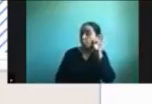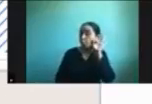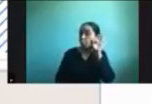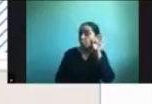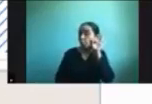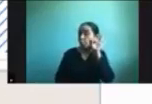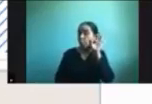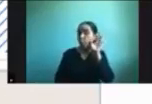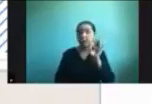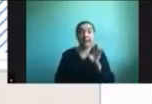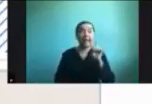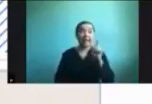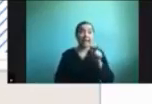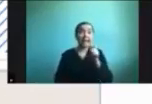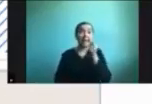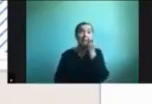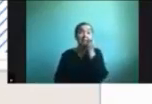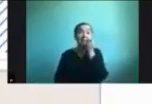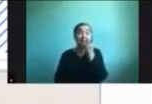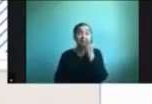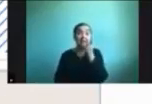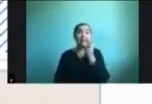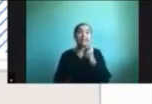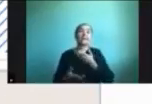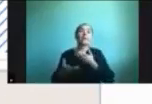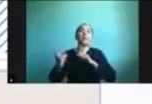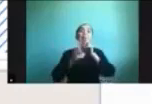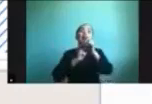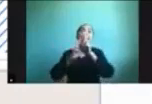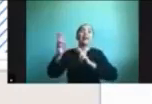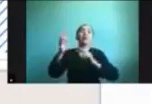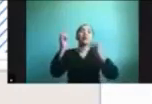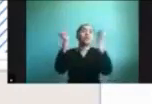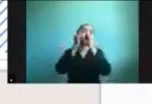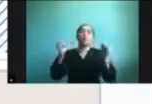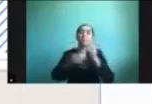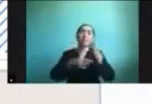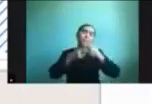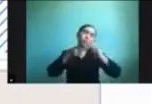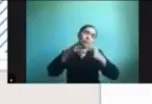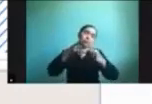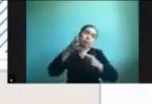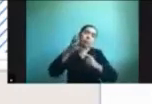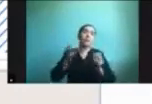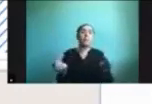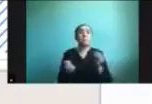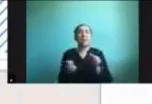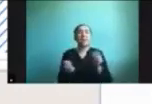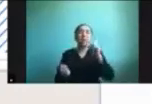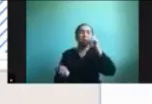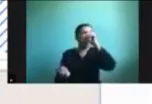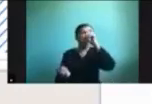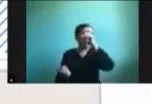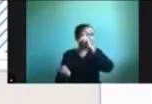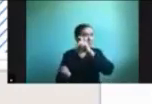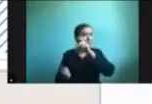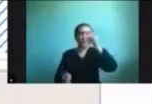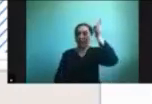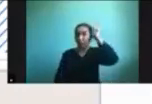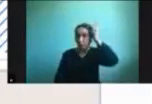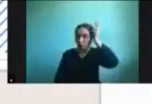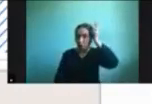es que lo puede relacionar de una forma multimodal ya y a medida que se va complejizando rabito le va diciendo dónde está la letra